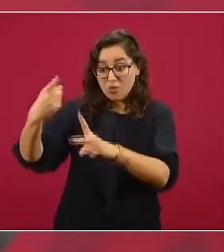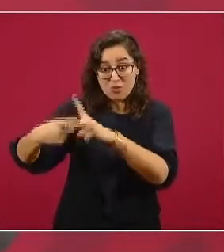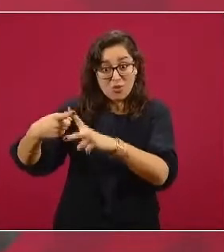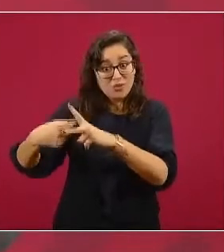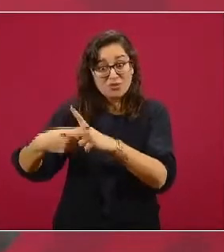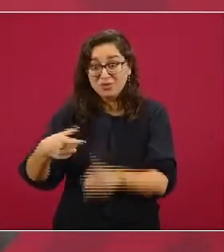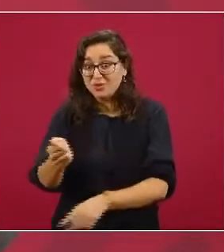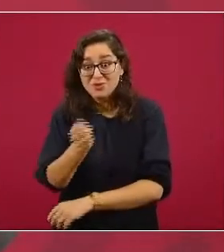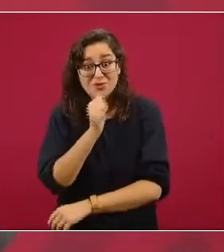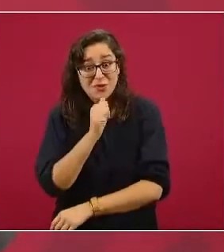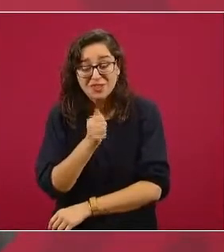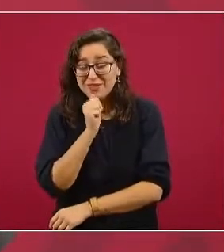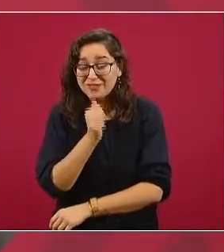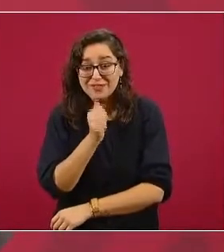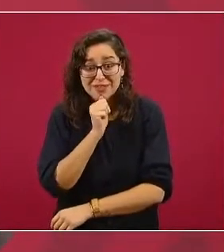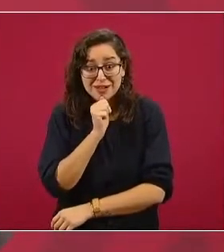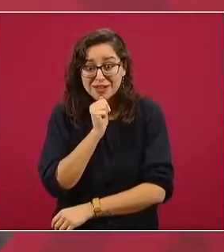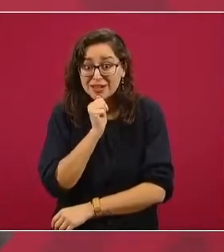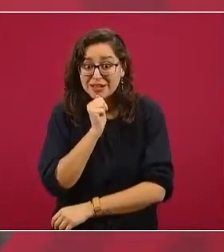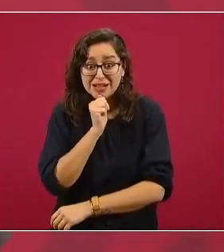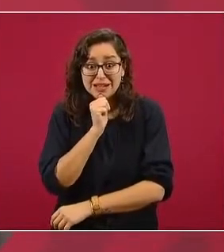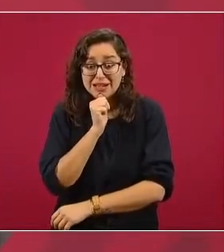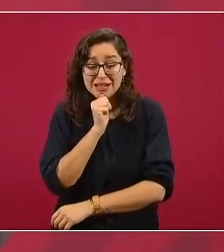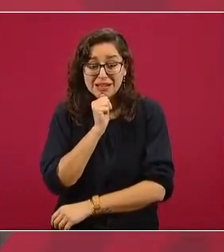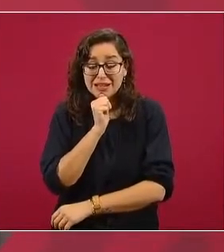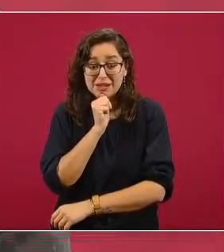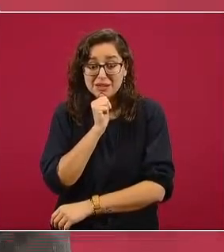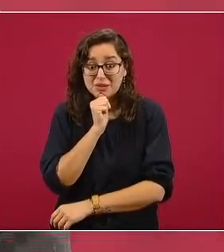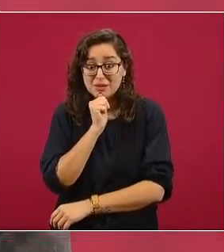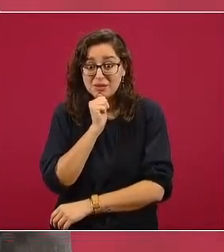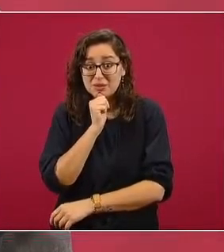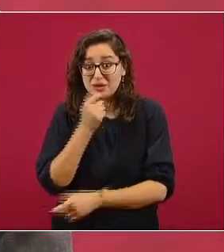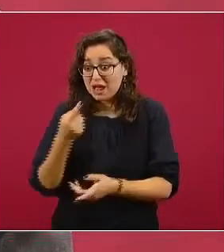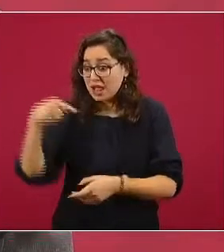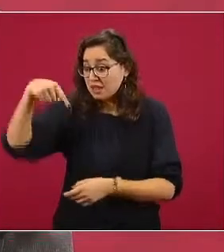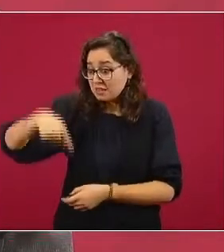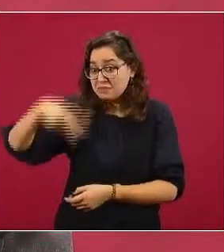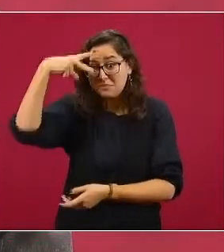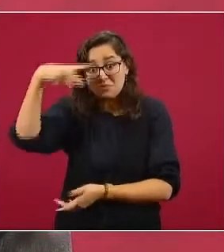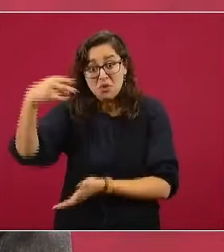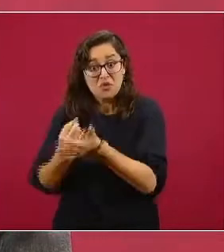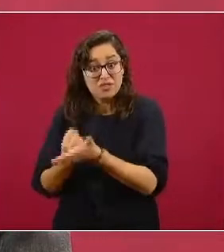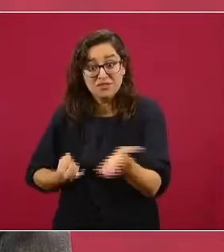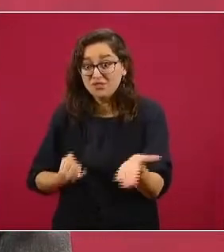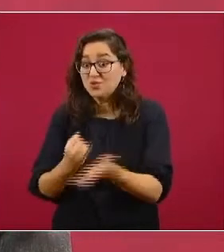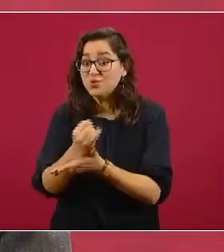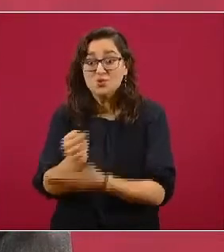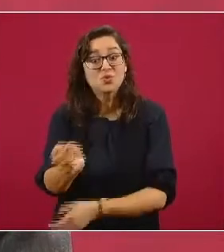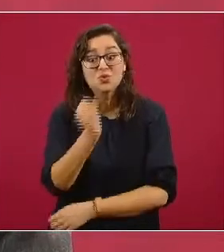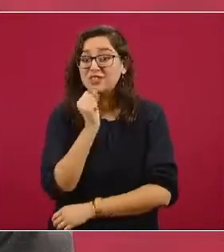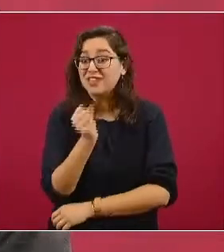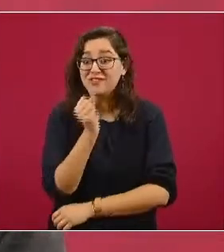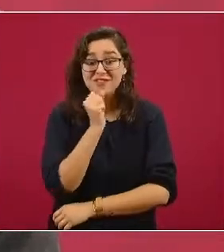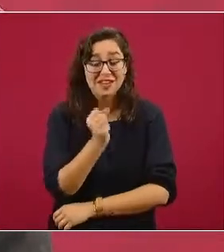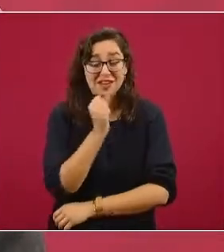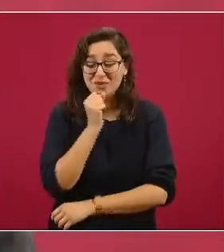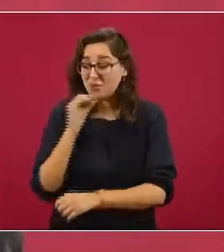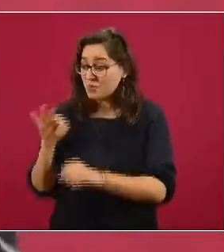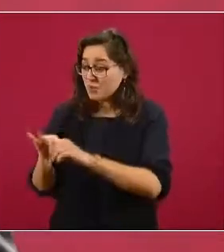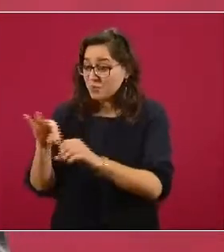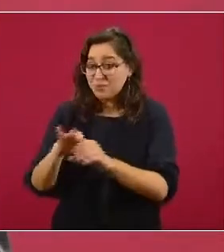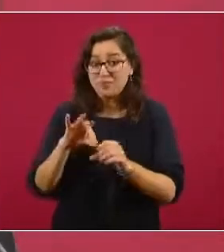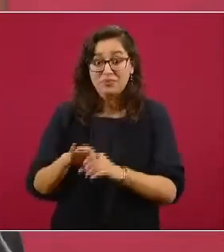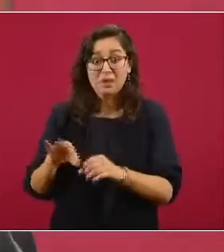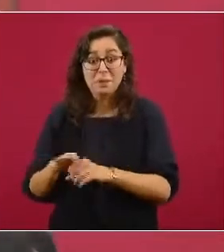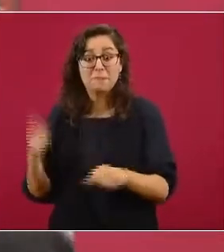había una decisión en México y el presidente